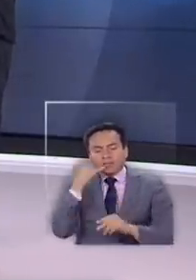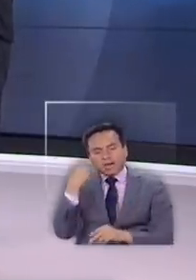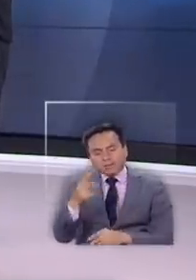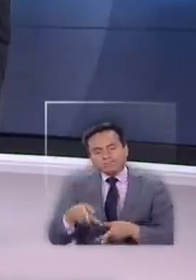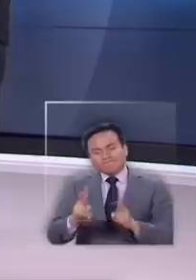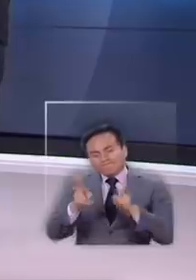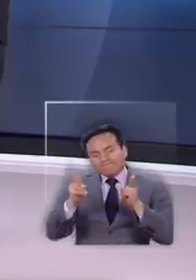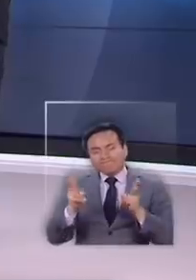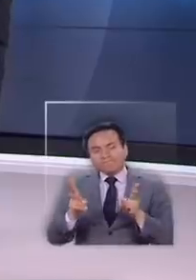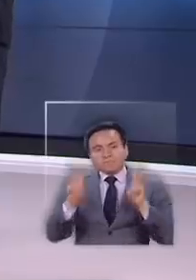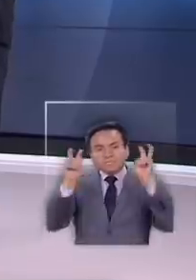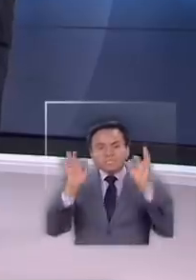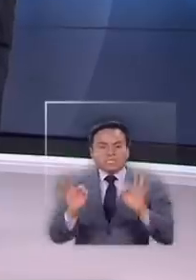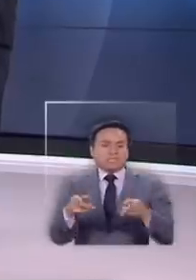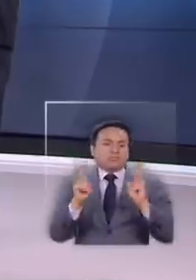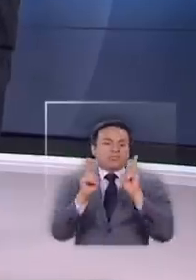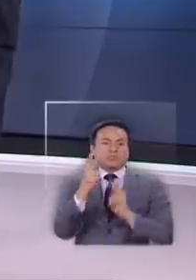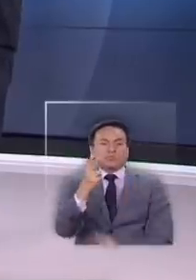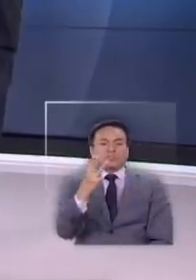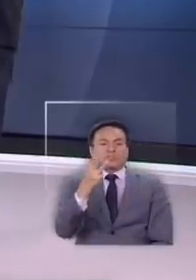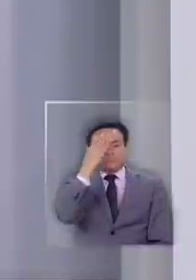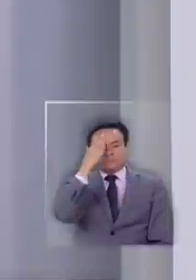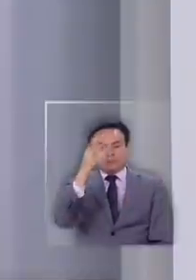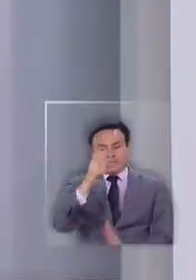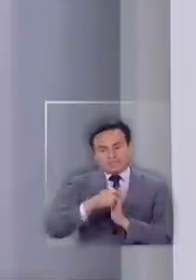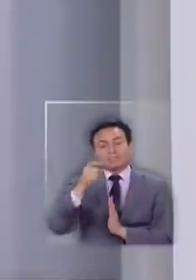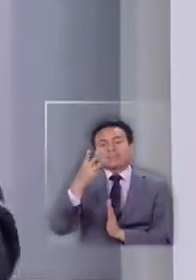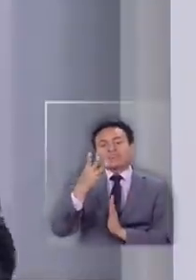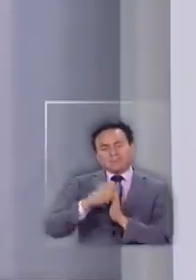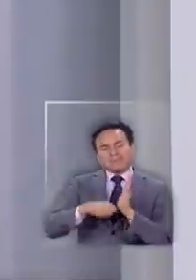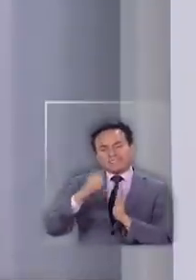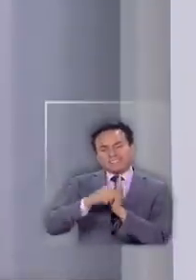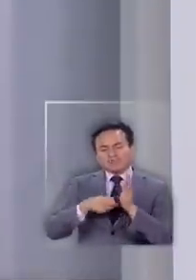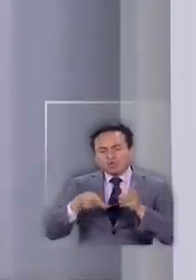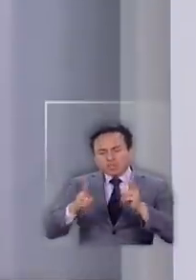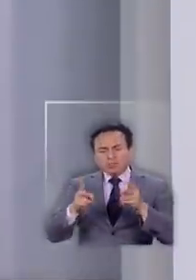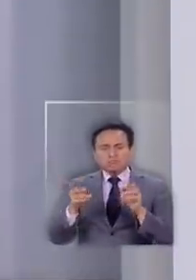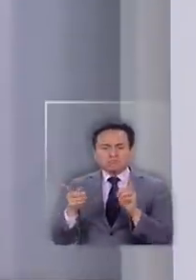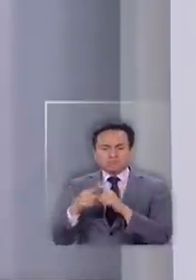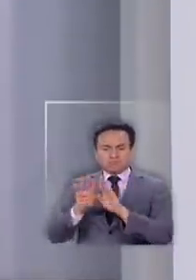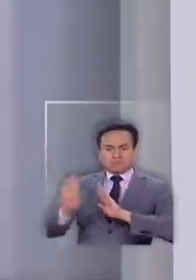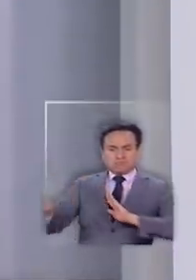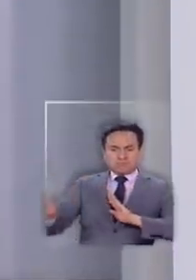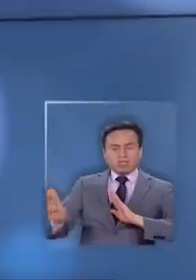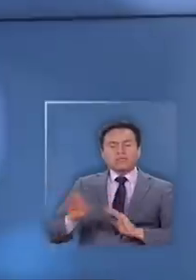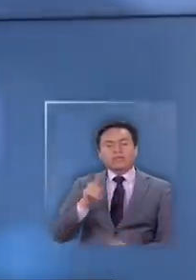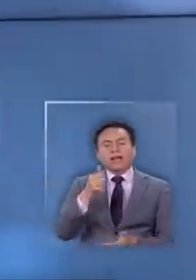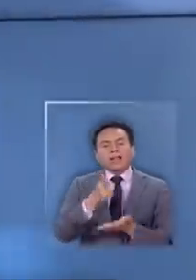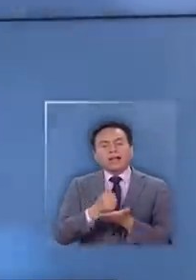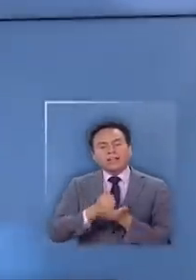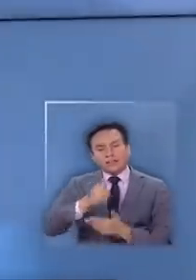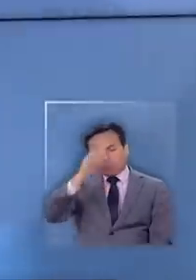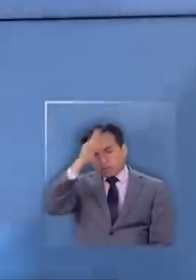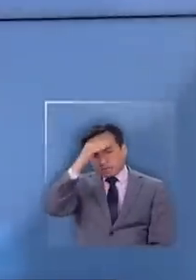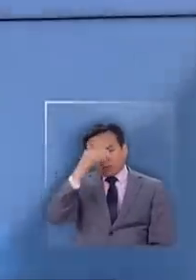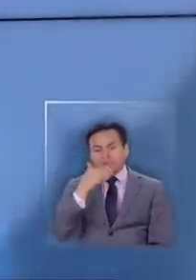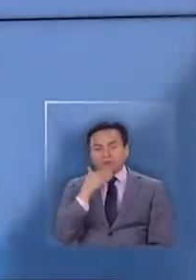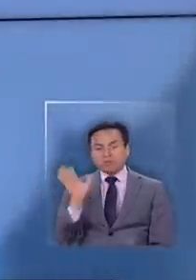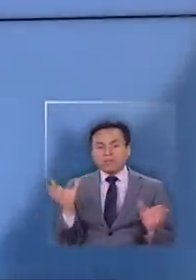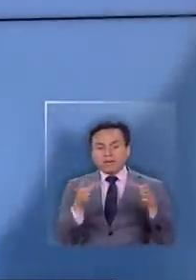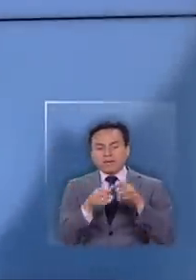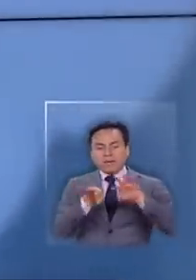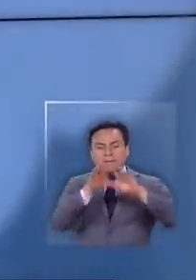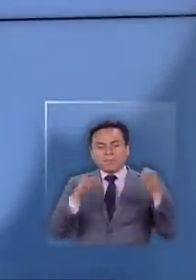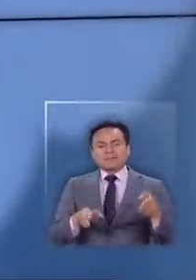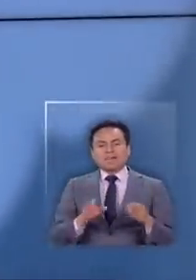teléfono celular, en esta excepción de dos o tres meses, para que pueda haber contacto. Ahora, usted no solamente es alcalde de Puente Alto, también forma parte de la